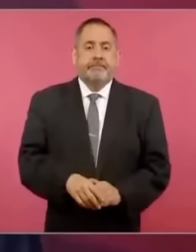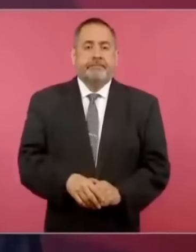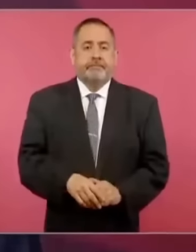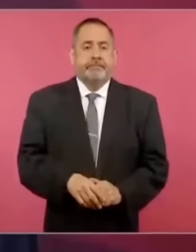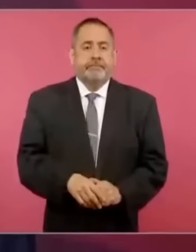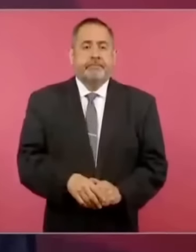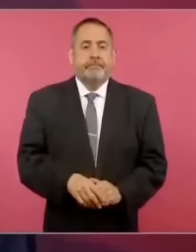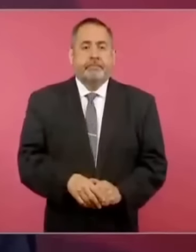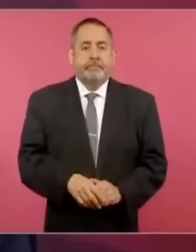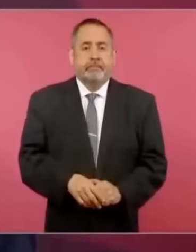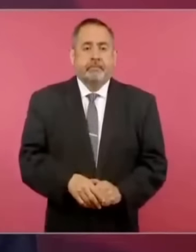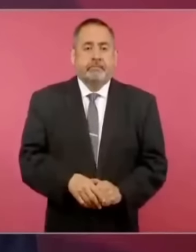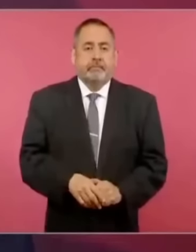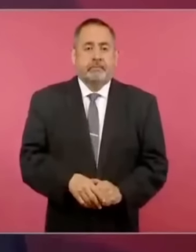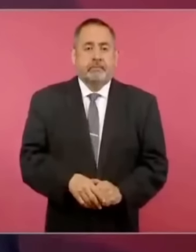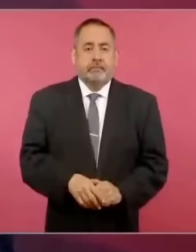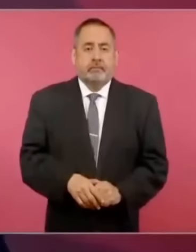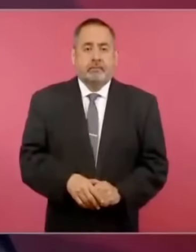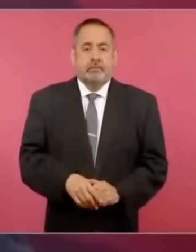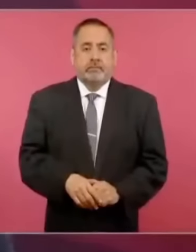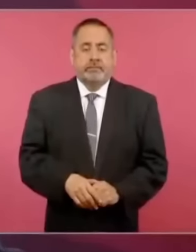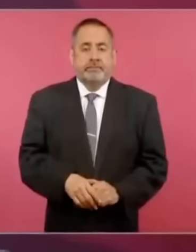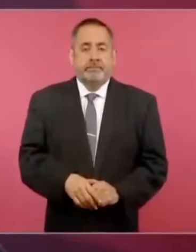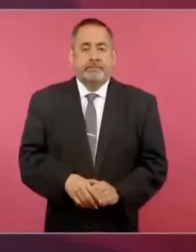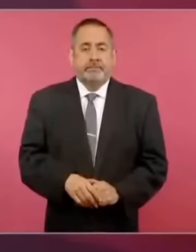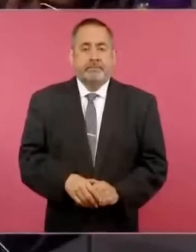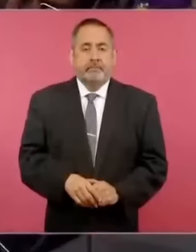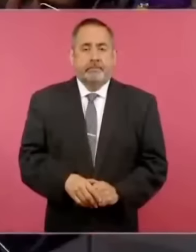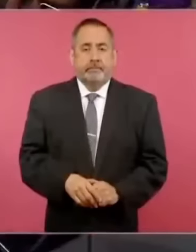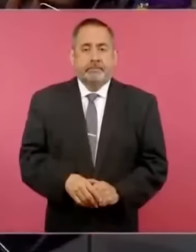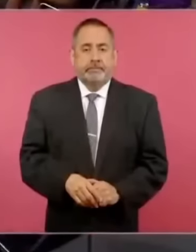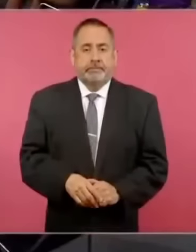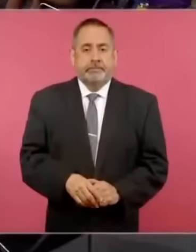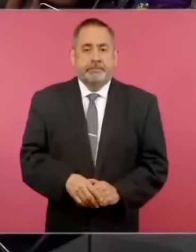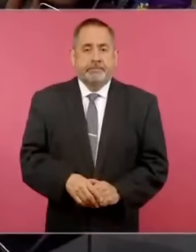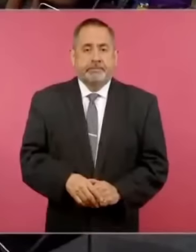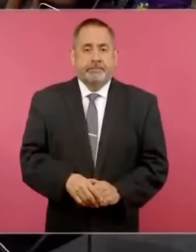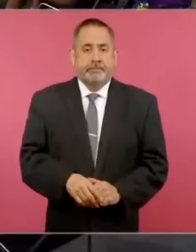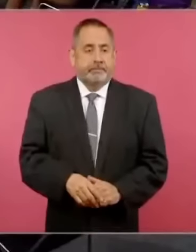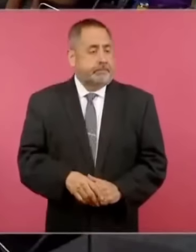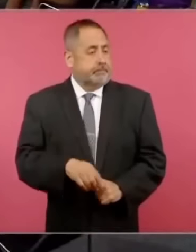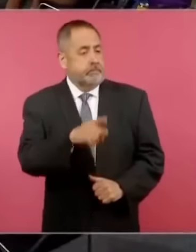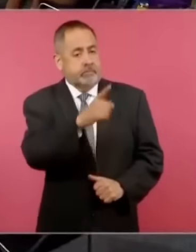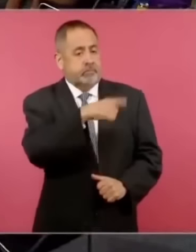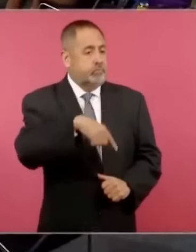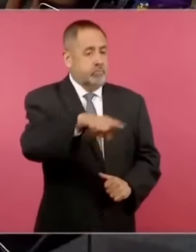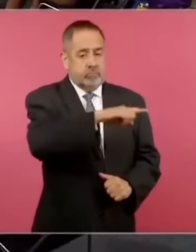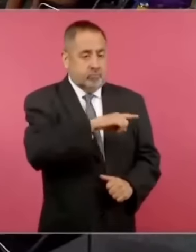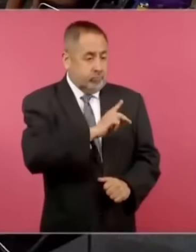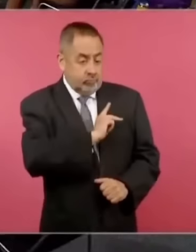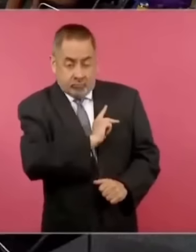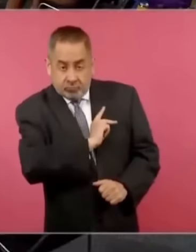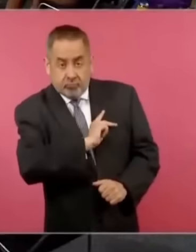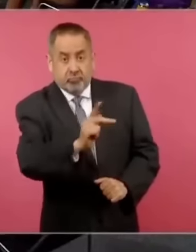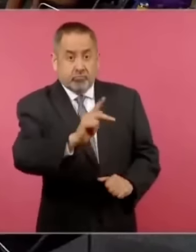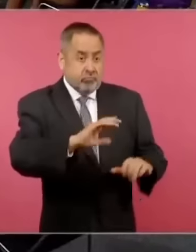Además, no todos padecen del enojo de